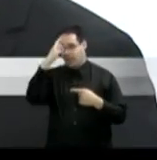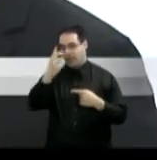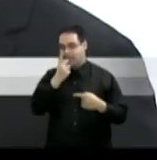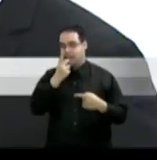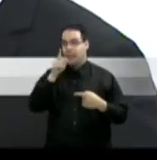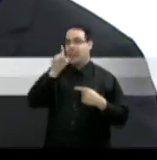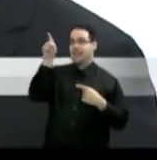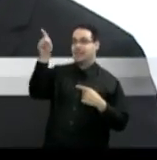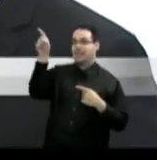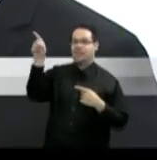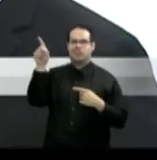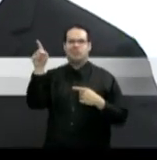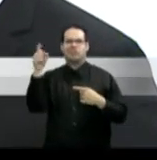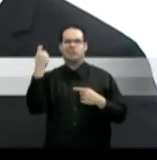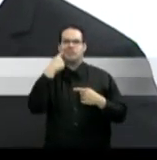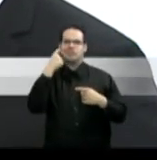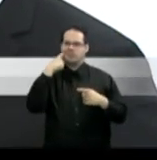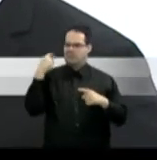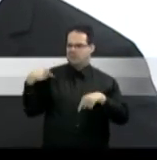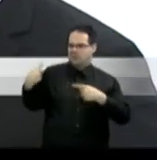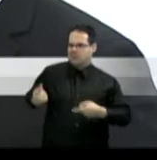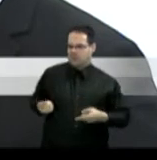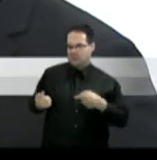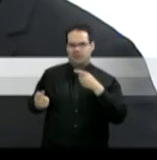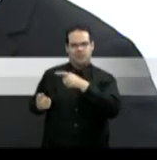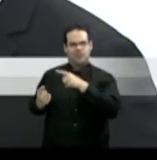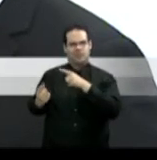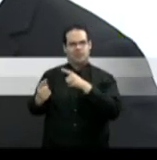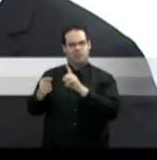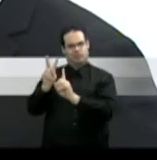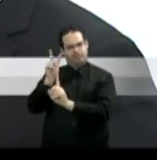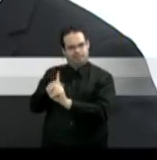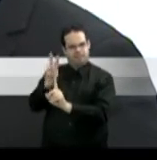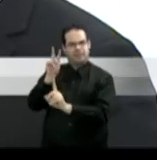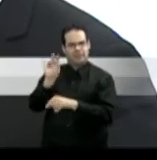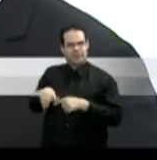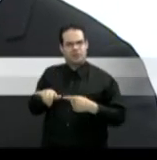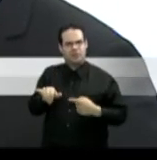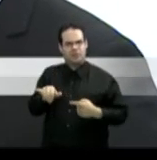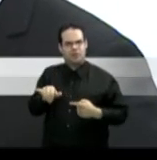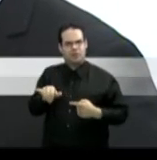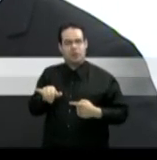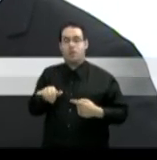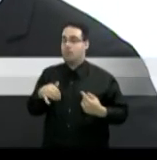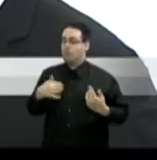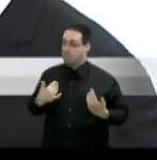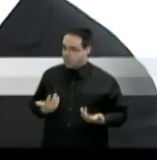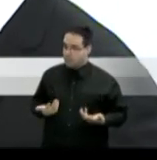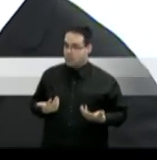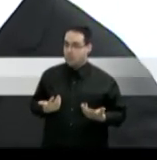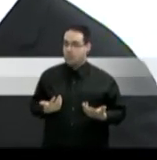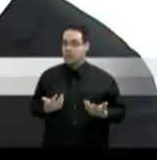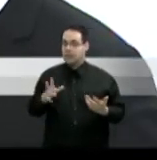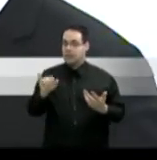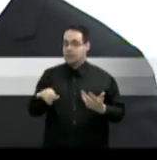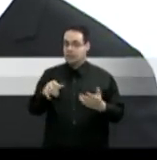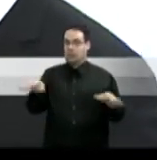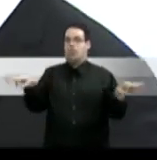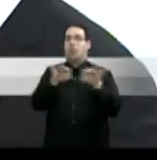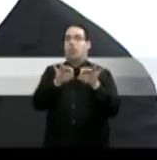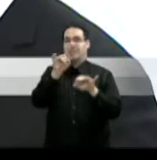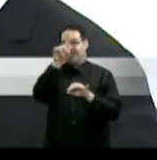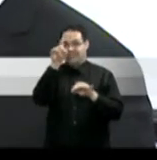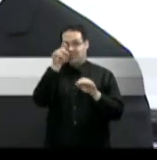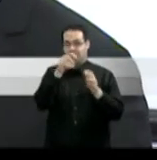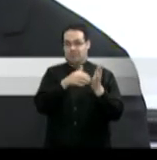implantó esto hace pocos años su implantación y una tecnología de primera que tienen costó 100 millones tal vez no haya que